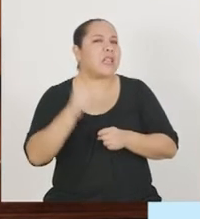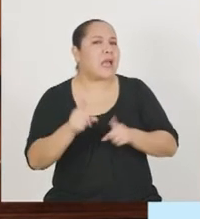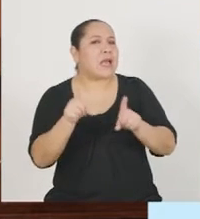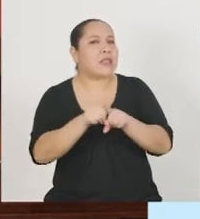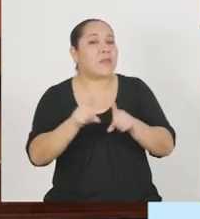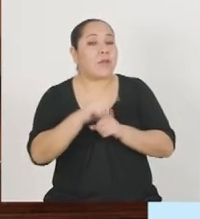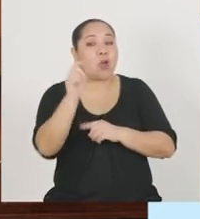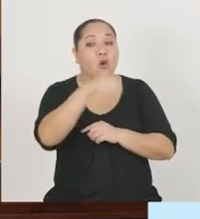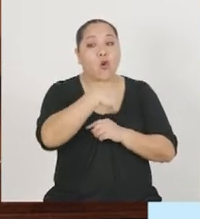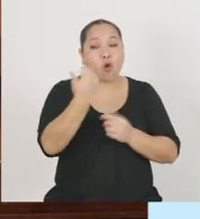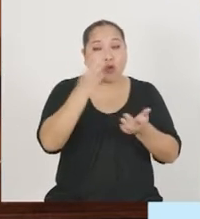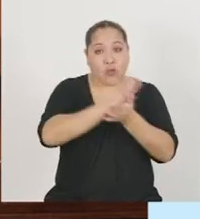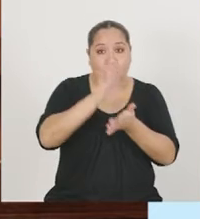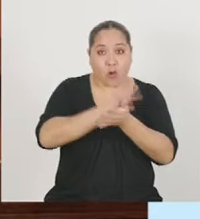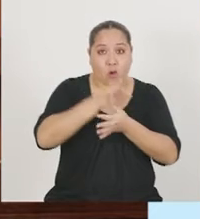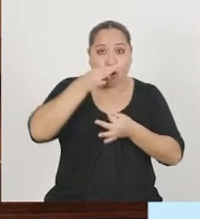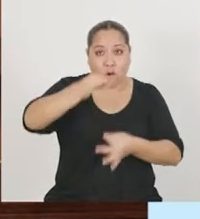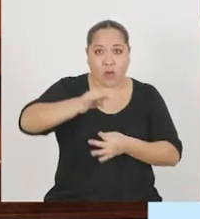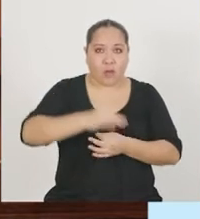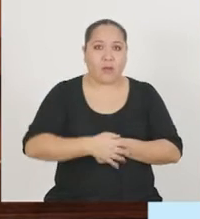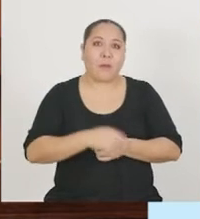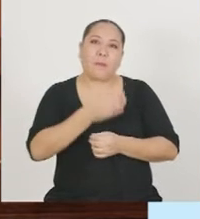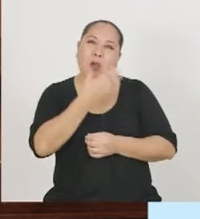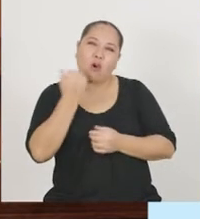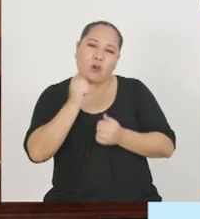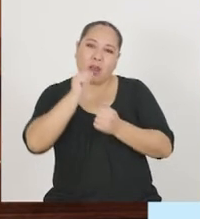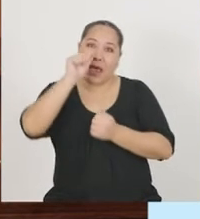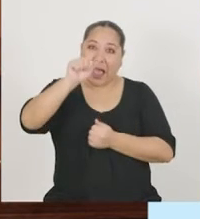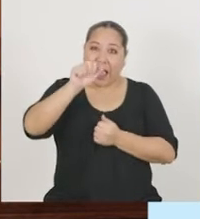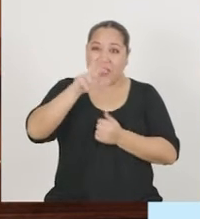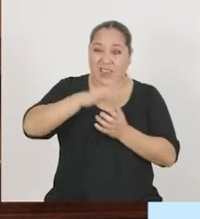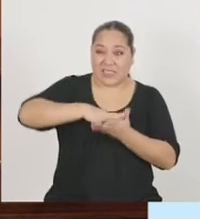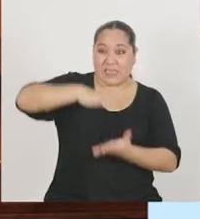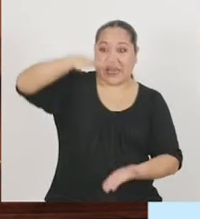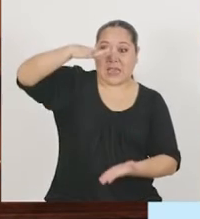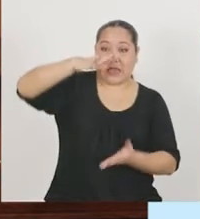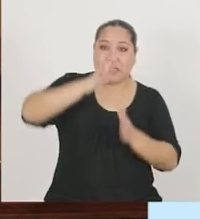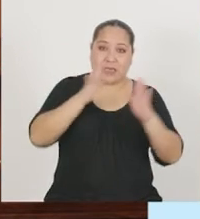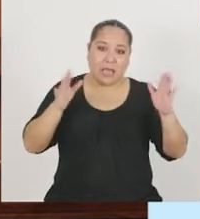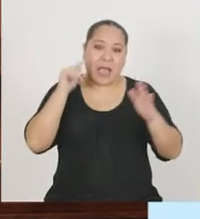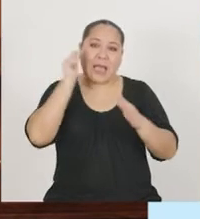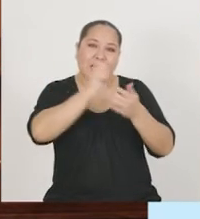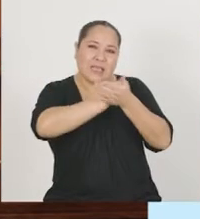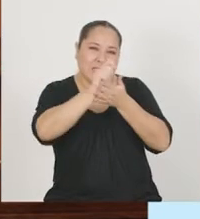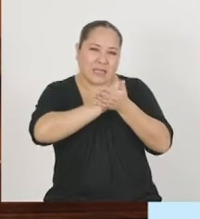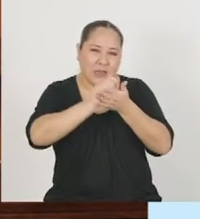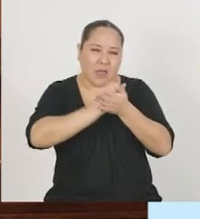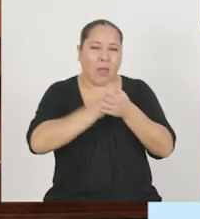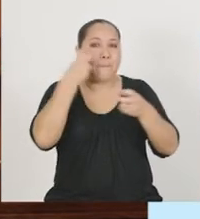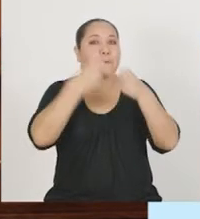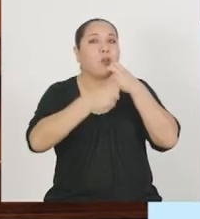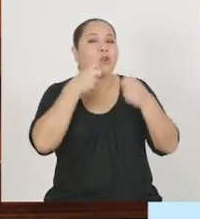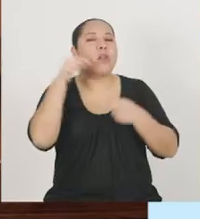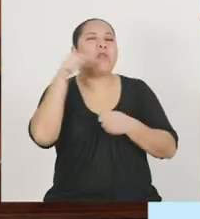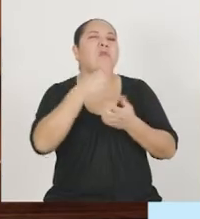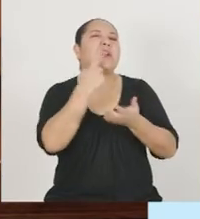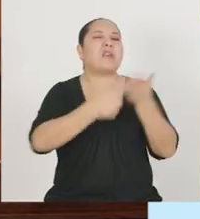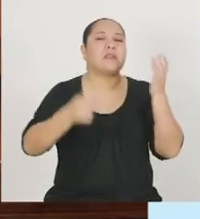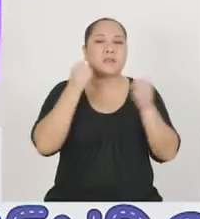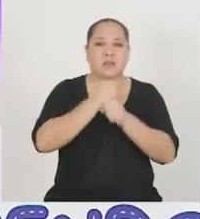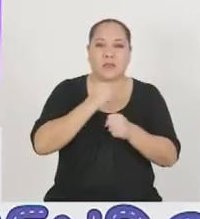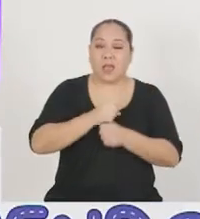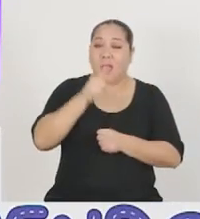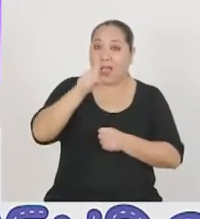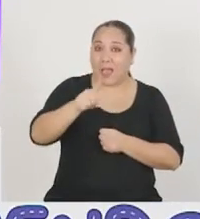Además, en otra hoja, de preferencia A3, escribiremos el problema o reto sobre el que se va a